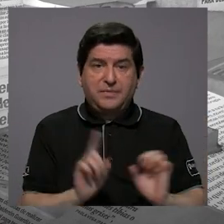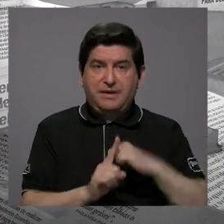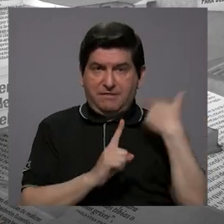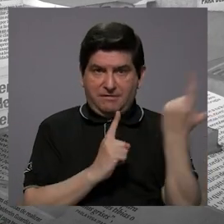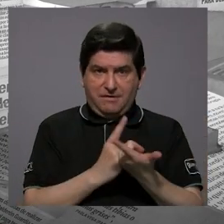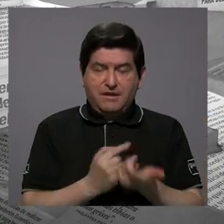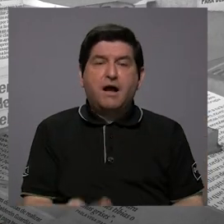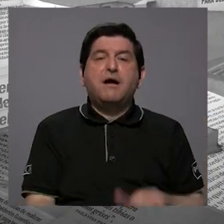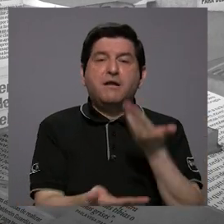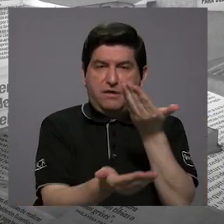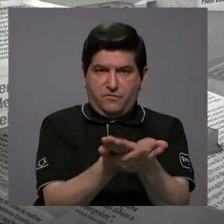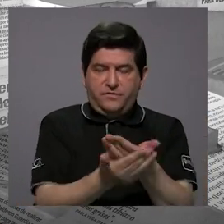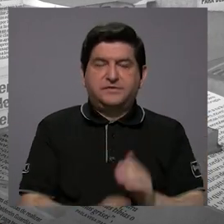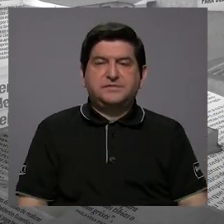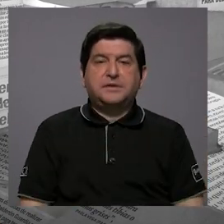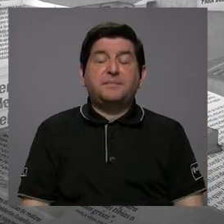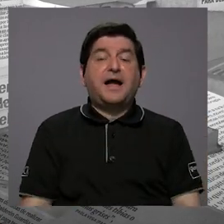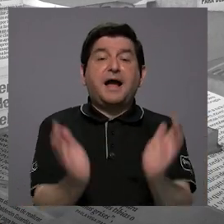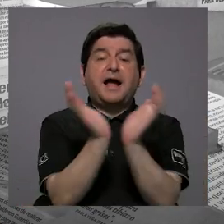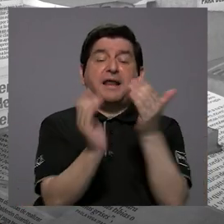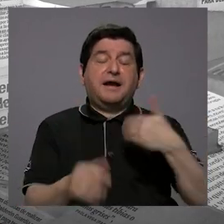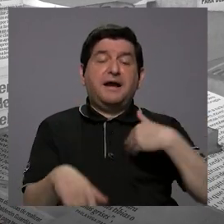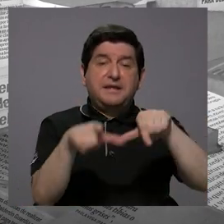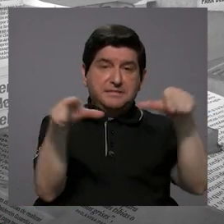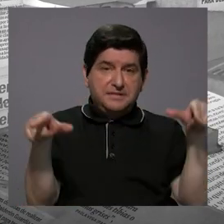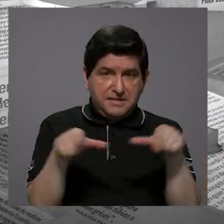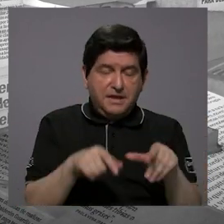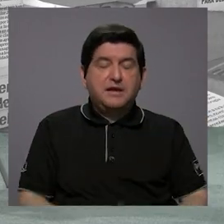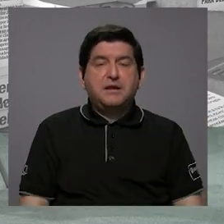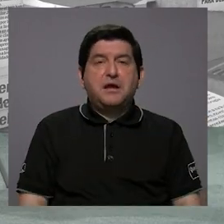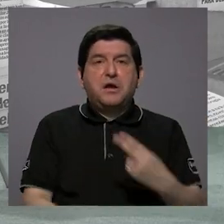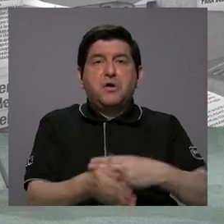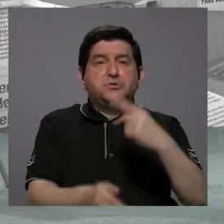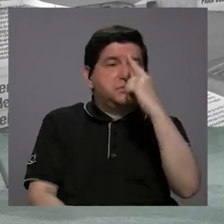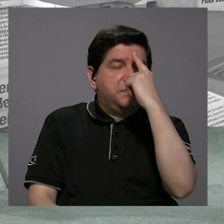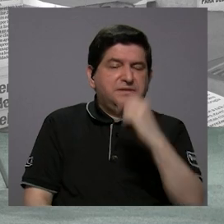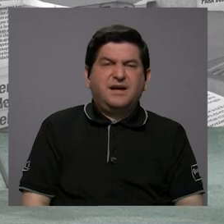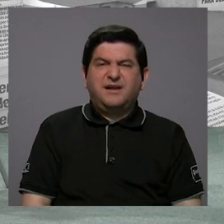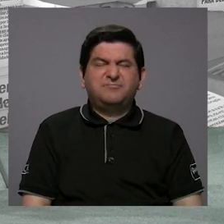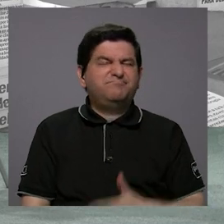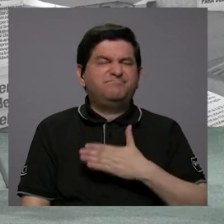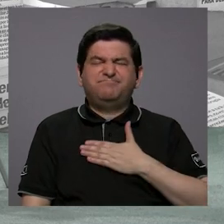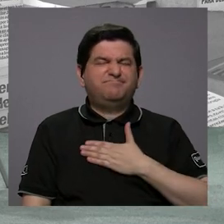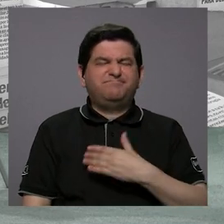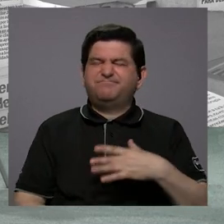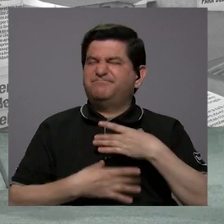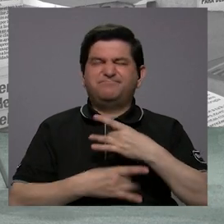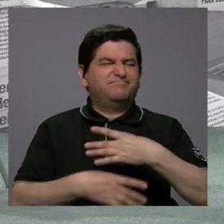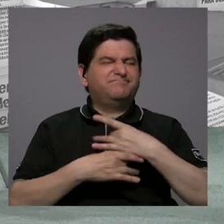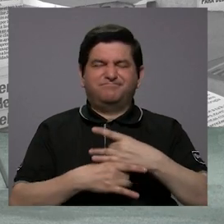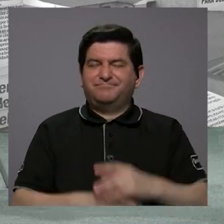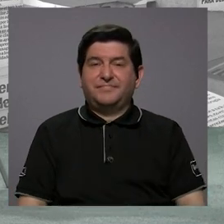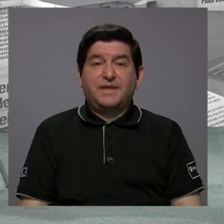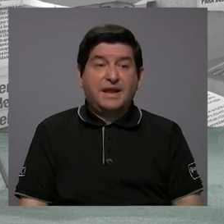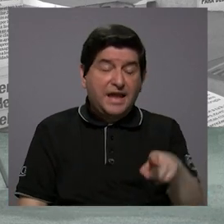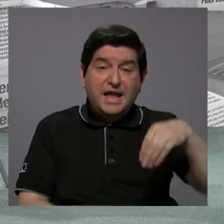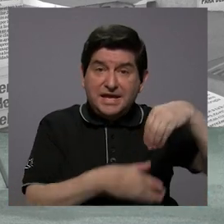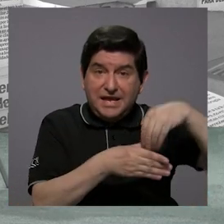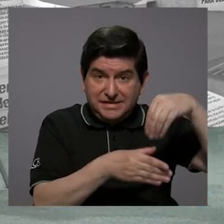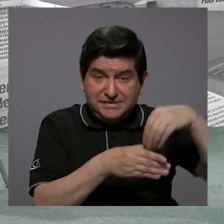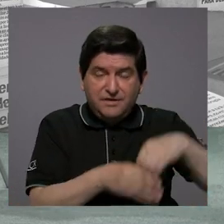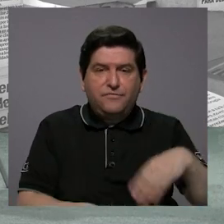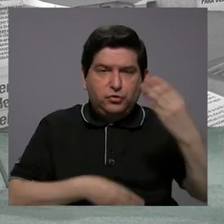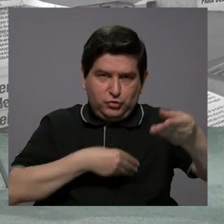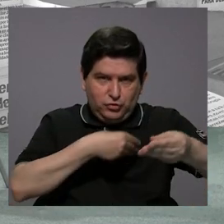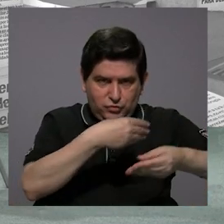social, le ofrecen, bueno, la caja tiene una plaza para usted en el Calderón Guardia. Y él dice, bueno, no me interesa, gracias. Entonces ese fondo que estaba